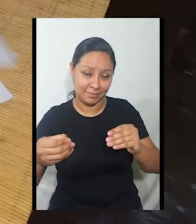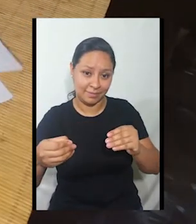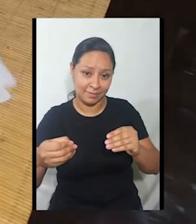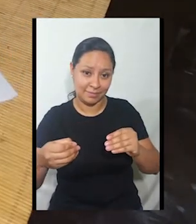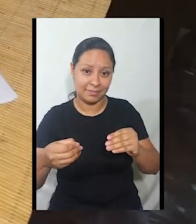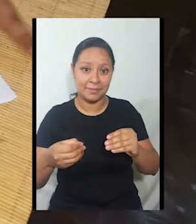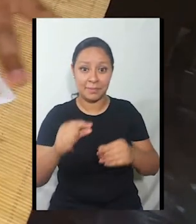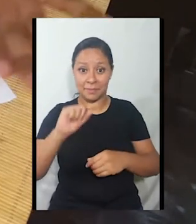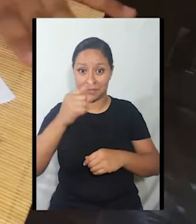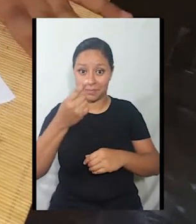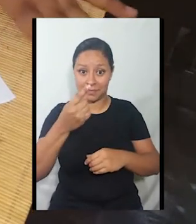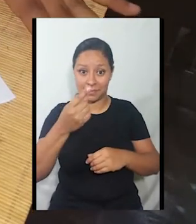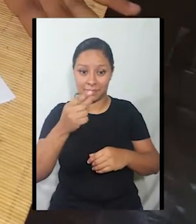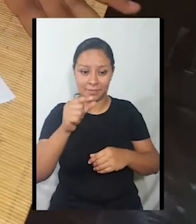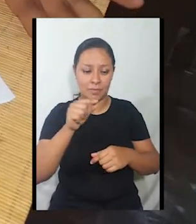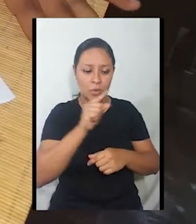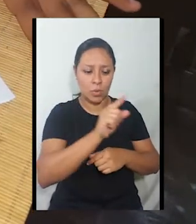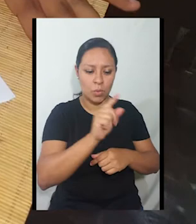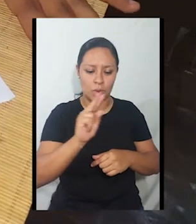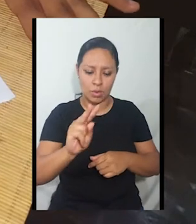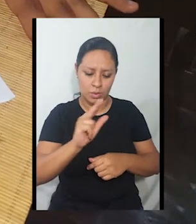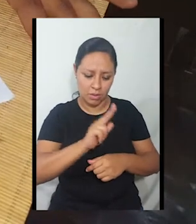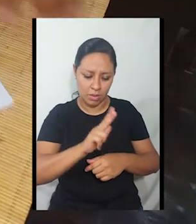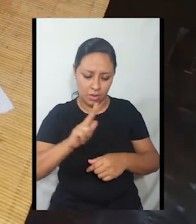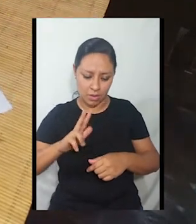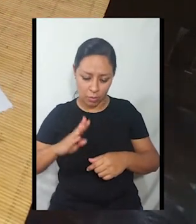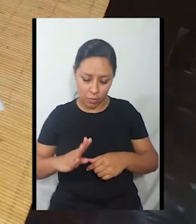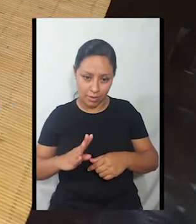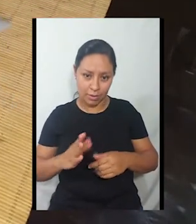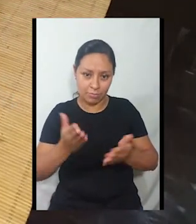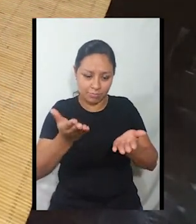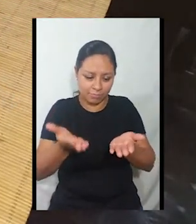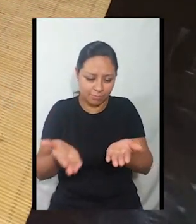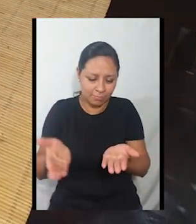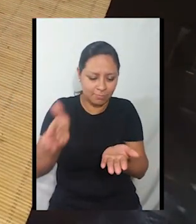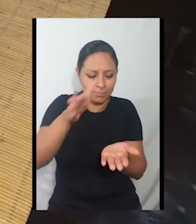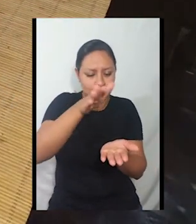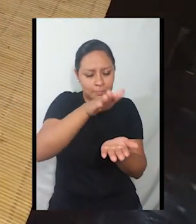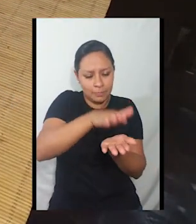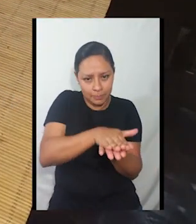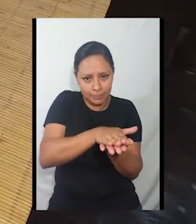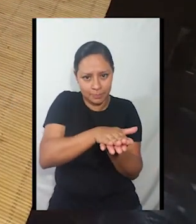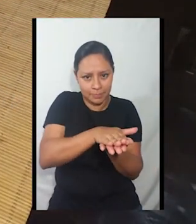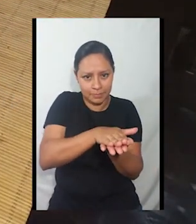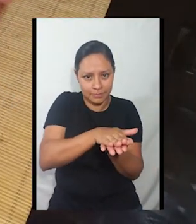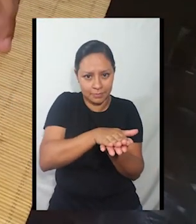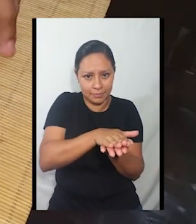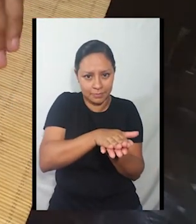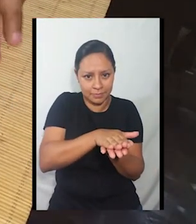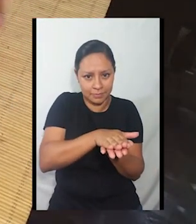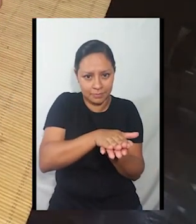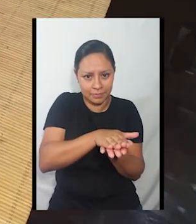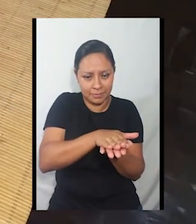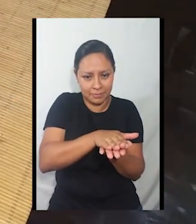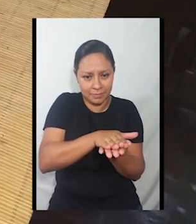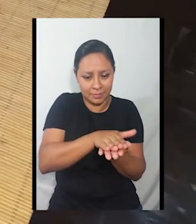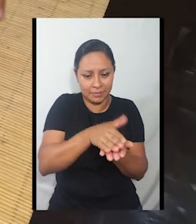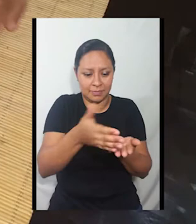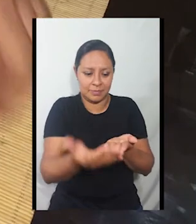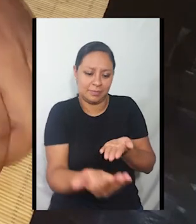La doblaremos por la mitad. Una vez que esté doblada por la mitad, la vamos a doblar otra vez.